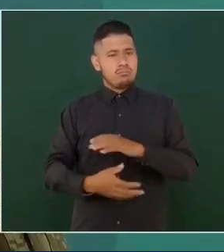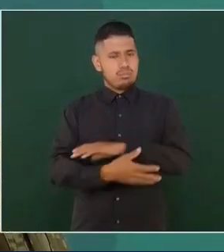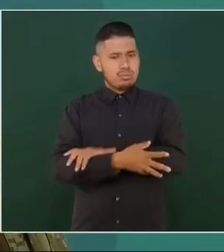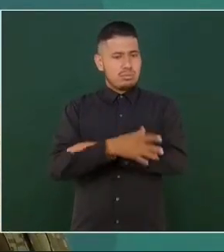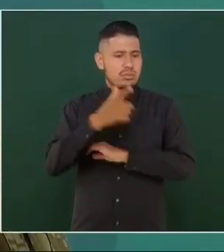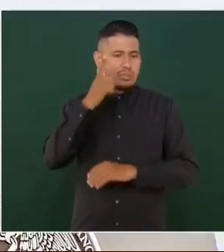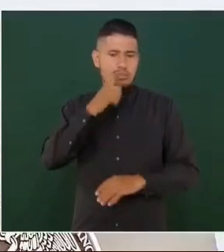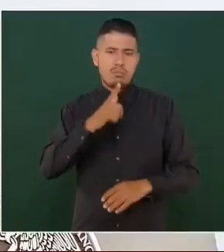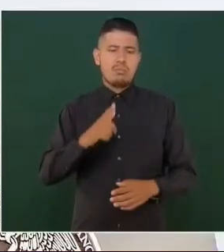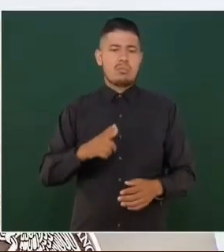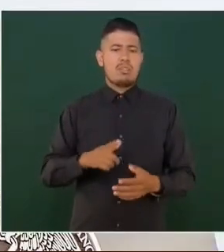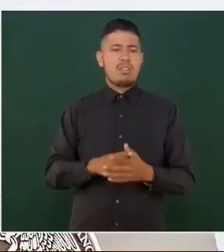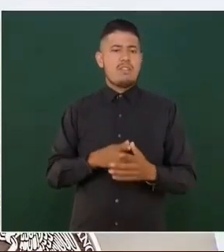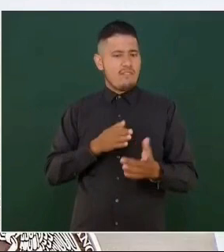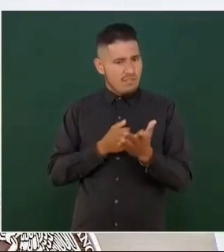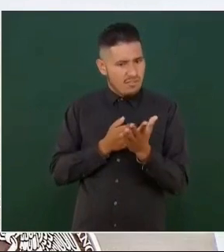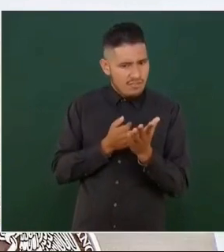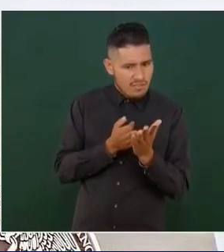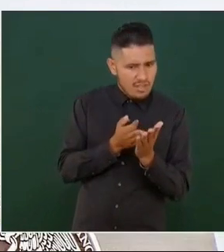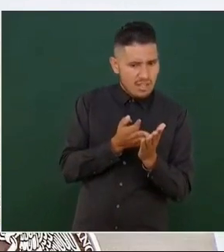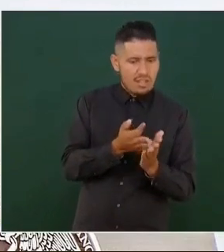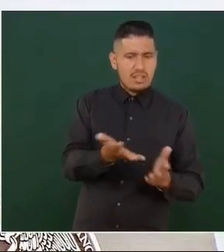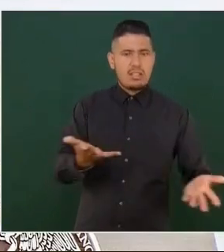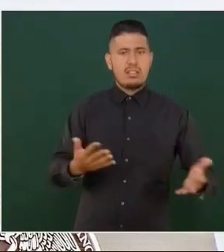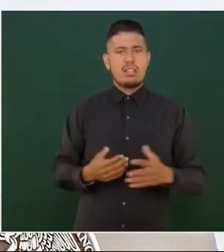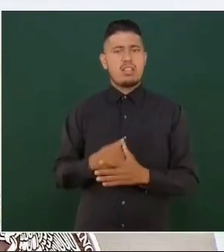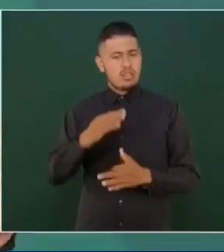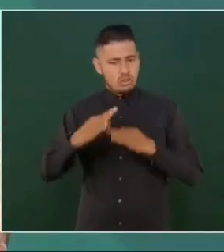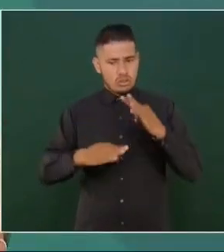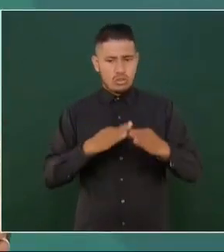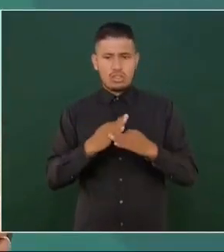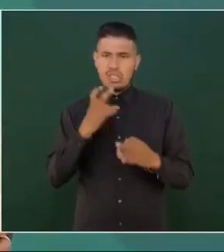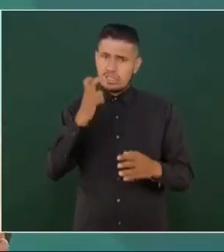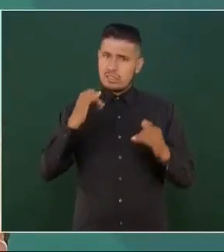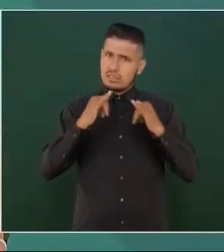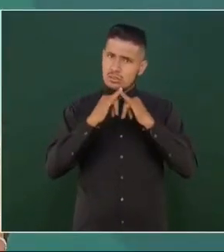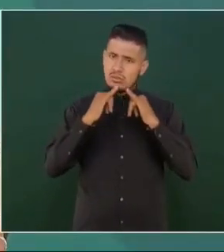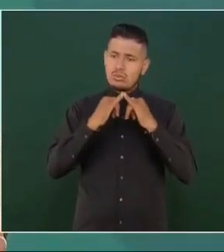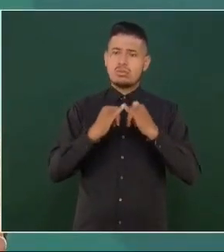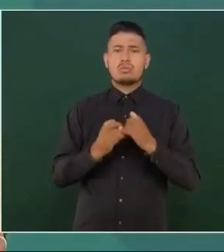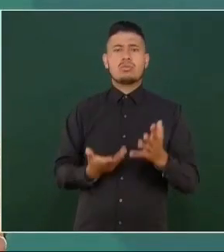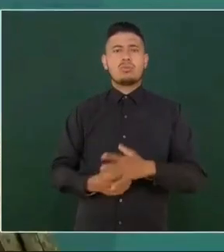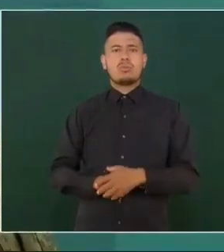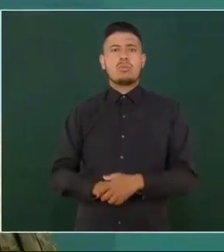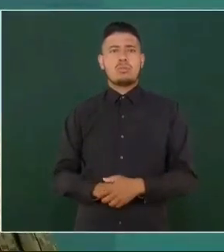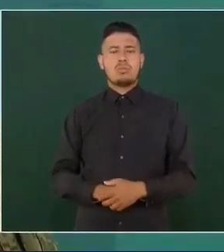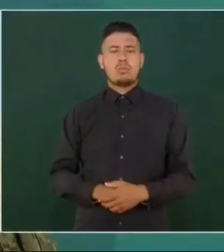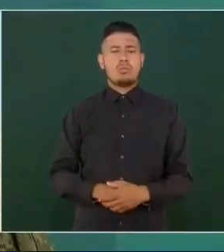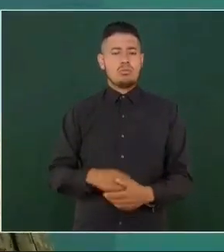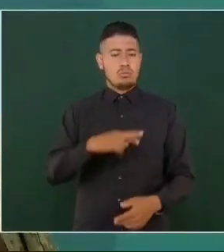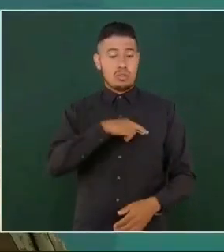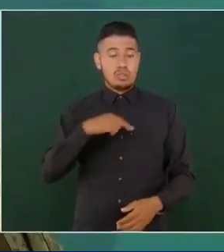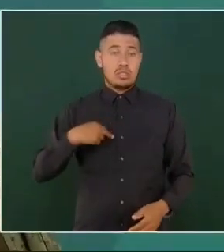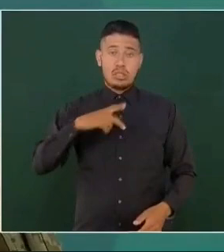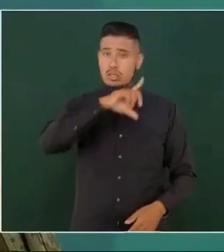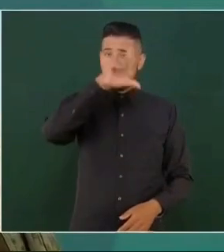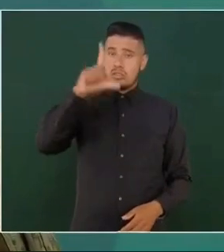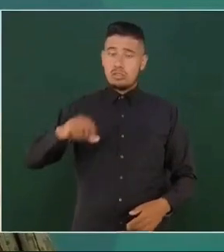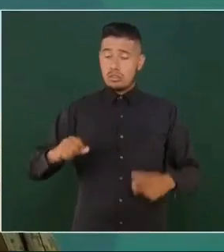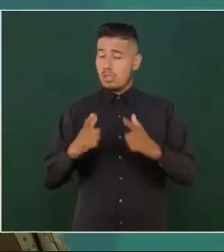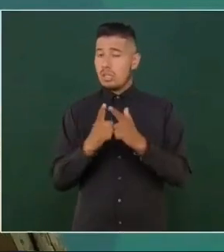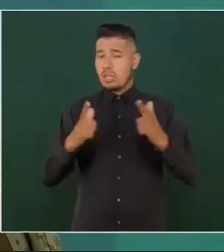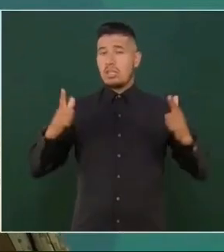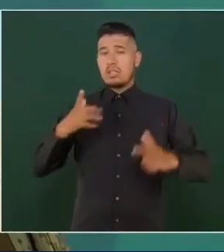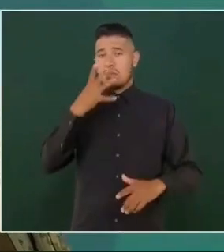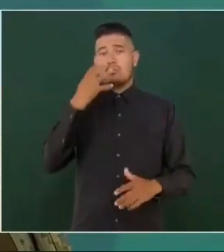legalmente establecidas, la lealtad a todas esas instituciones que conforman nuestra gran nación. Así hemos sido